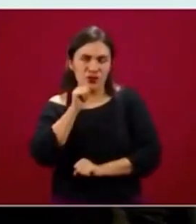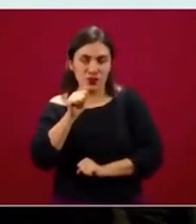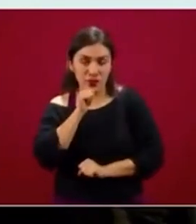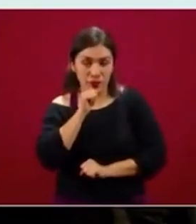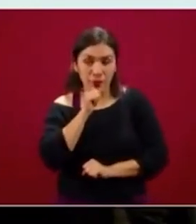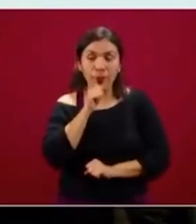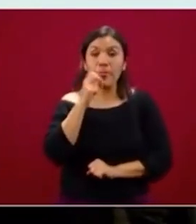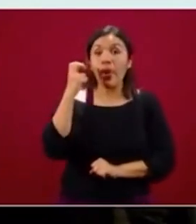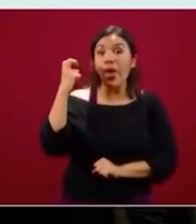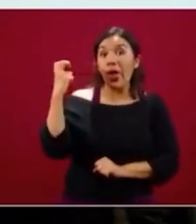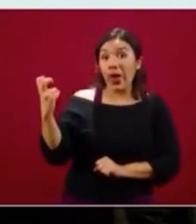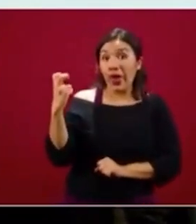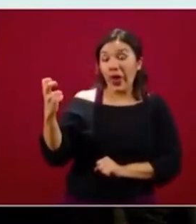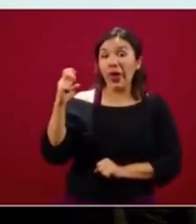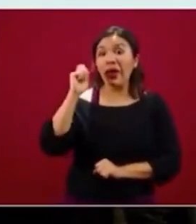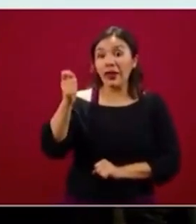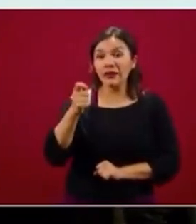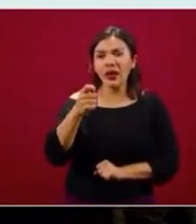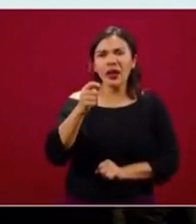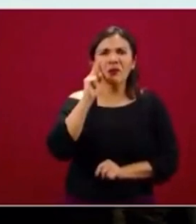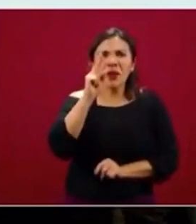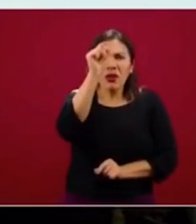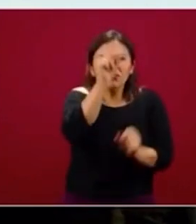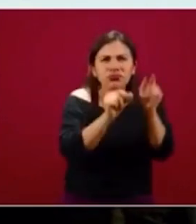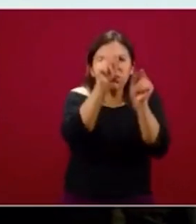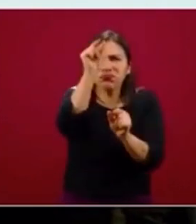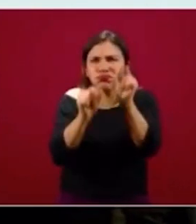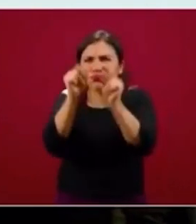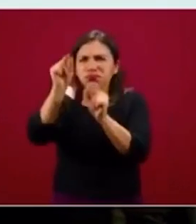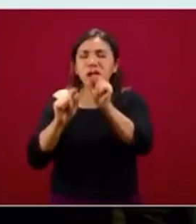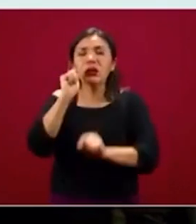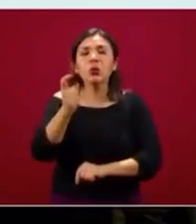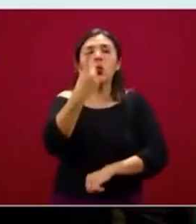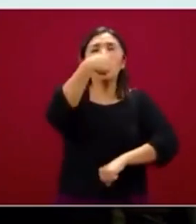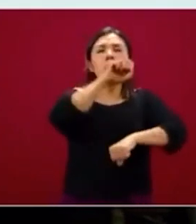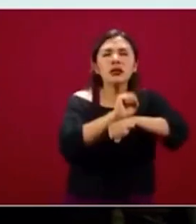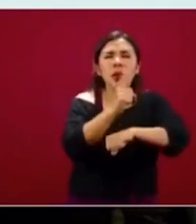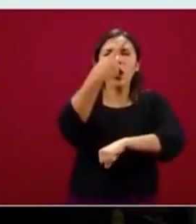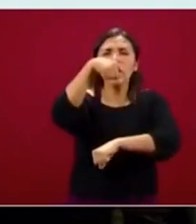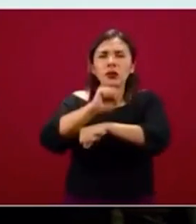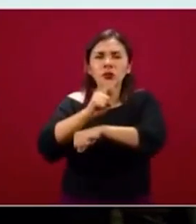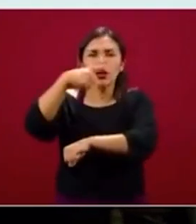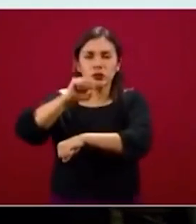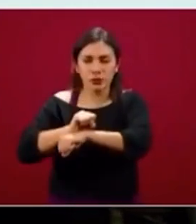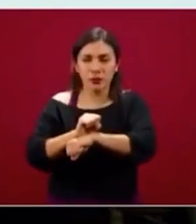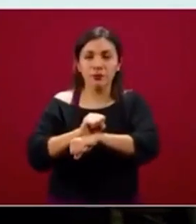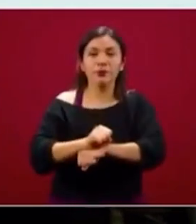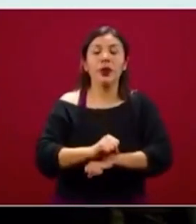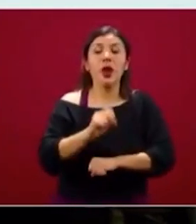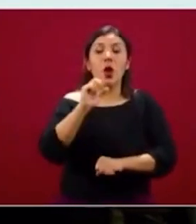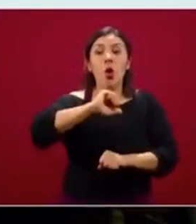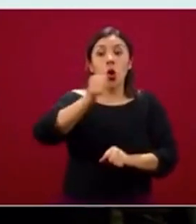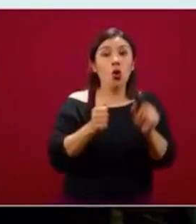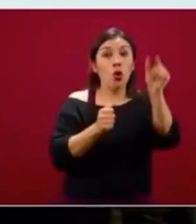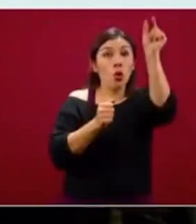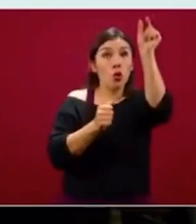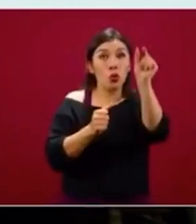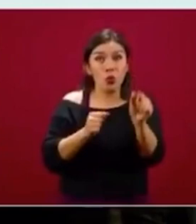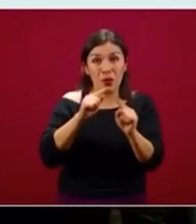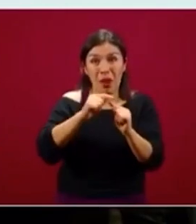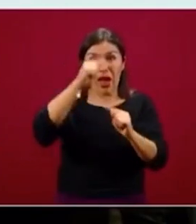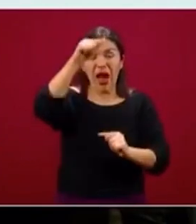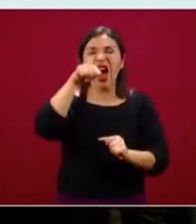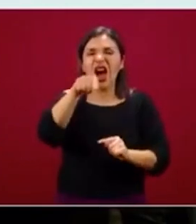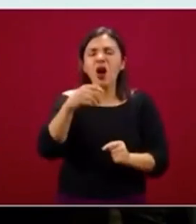que hay aquí en cada barrita es una semana y lo que está en la columna es cuántas